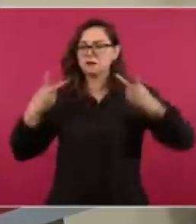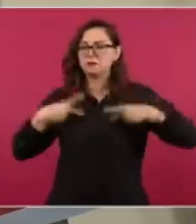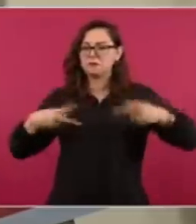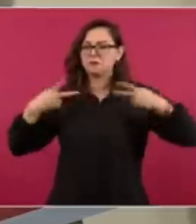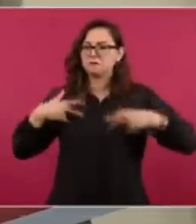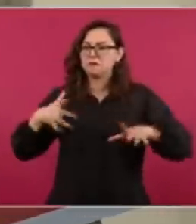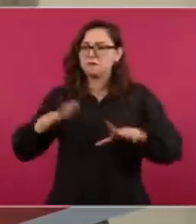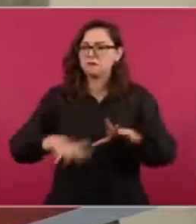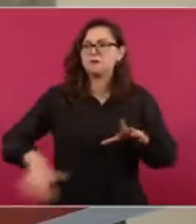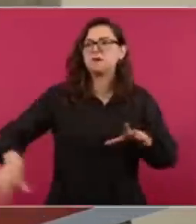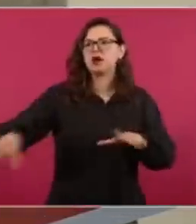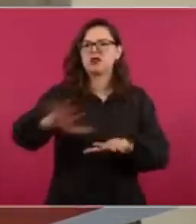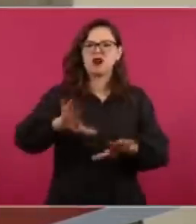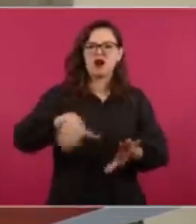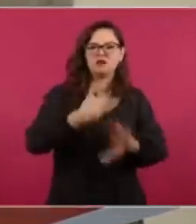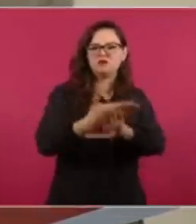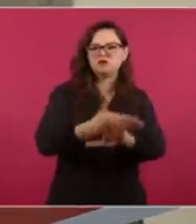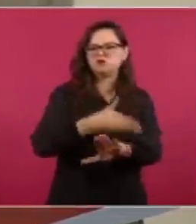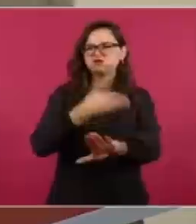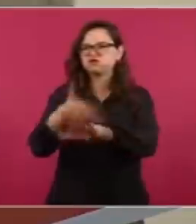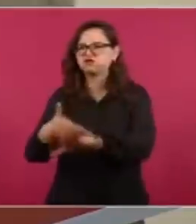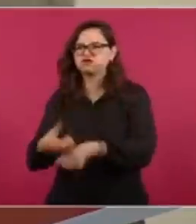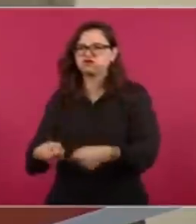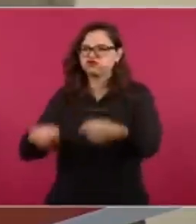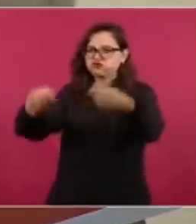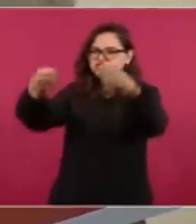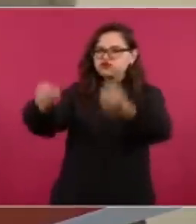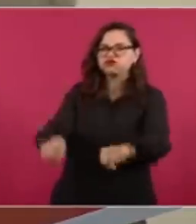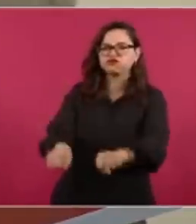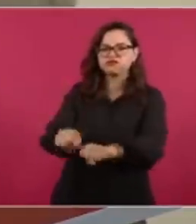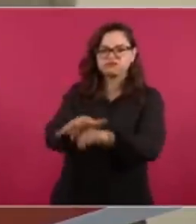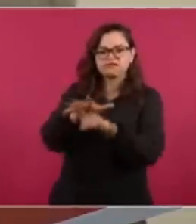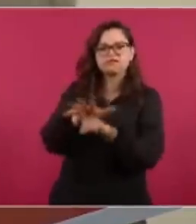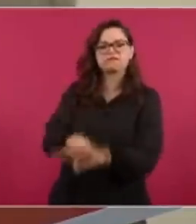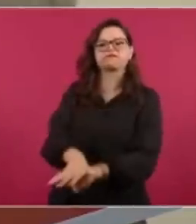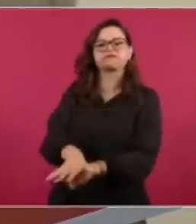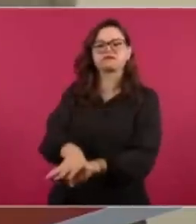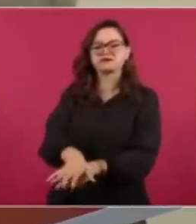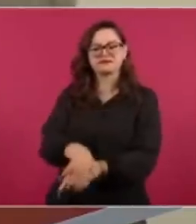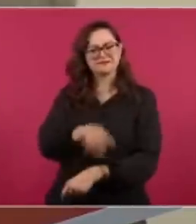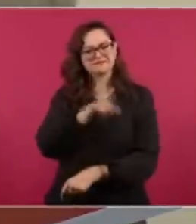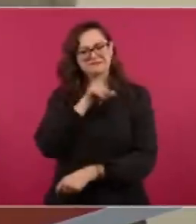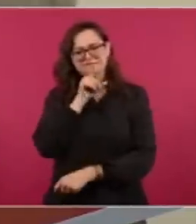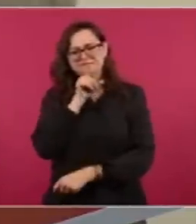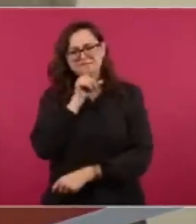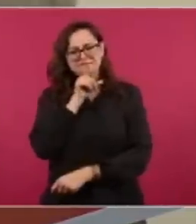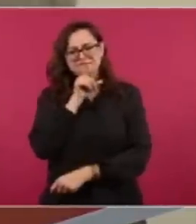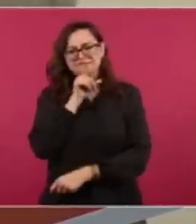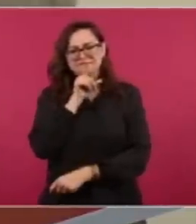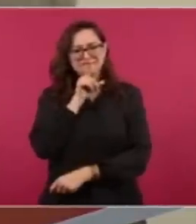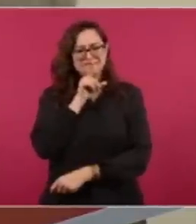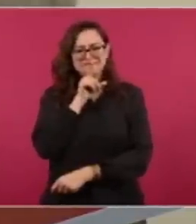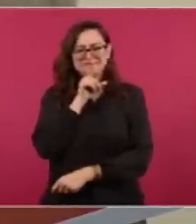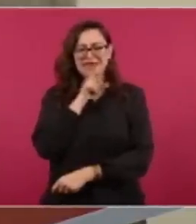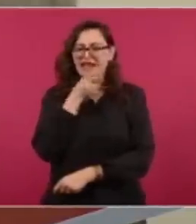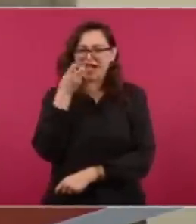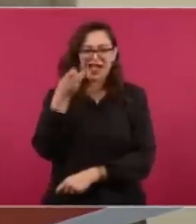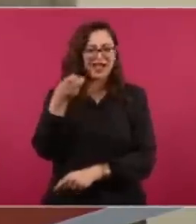sino cuidar